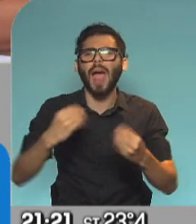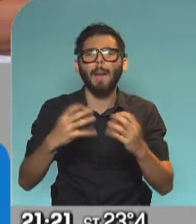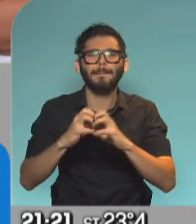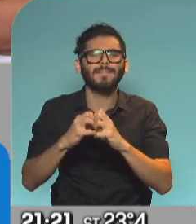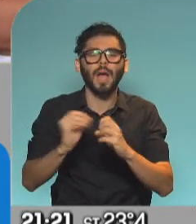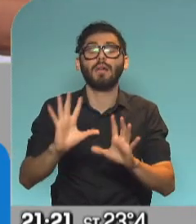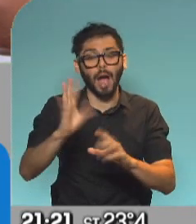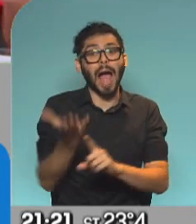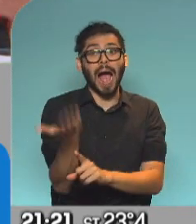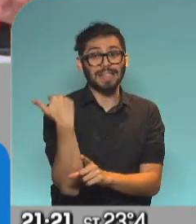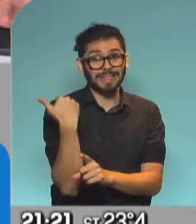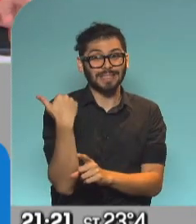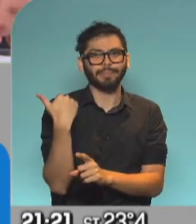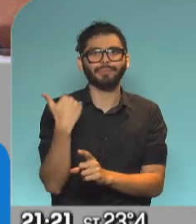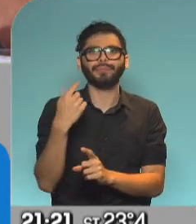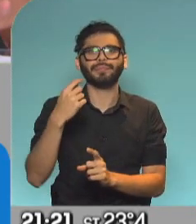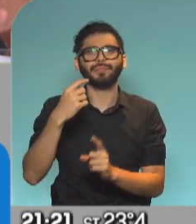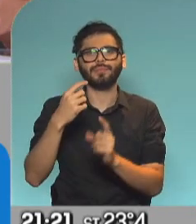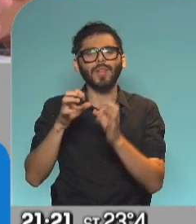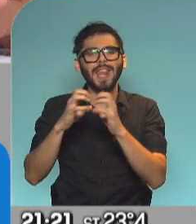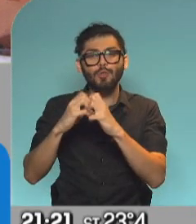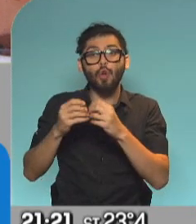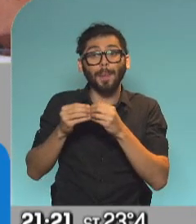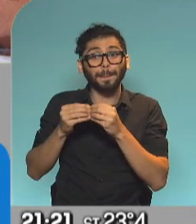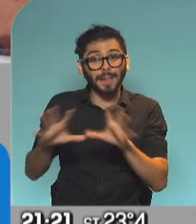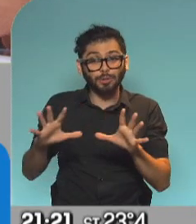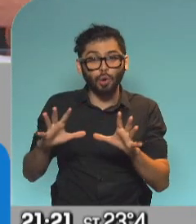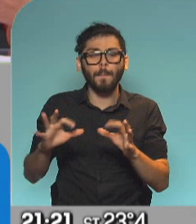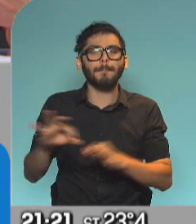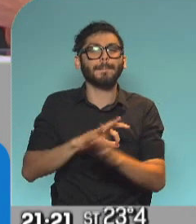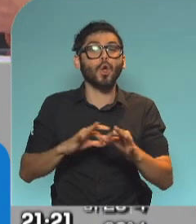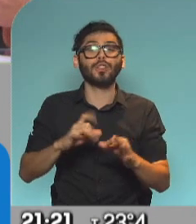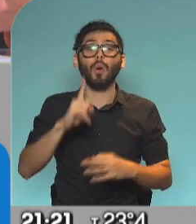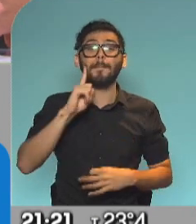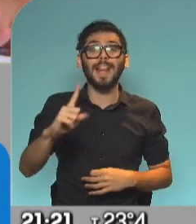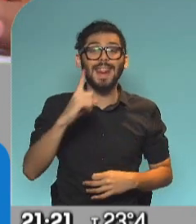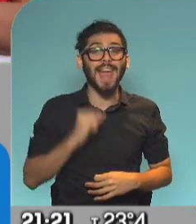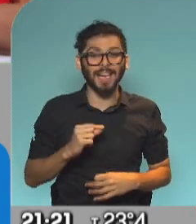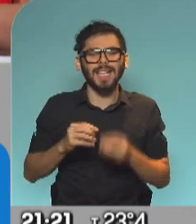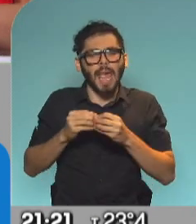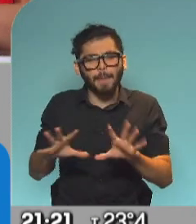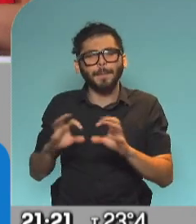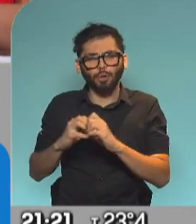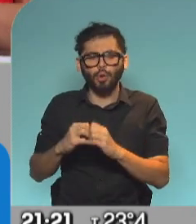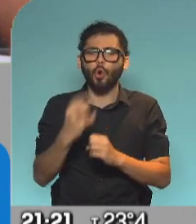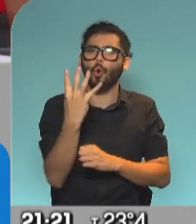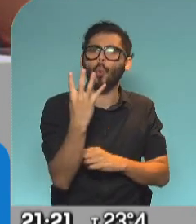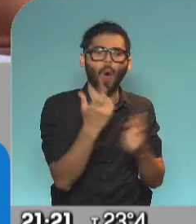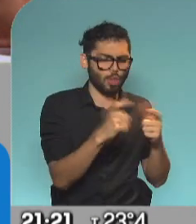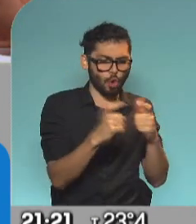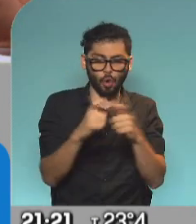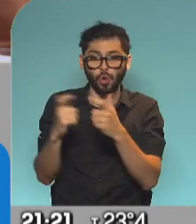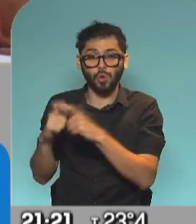Ayer sabemos que se abrió la discusión con el proyecto de los Mil Días, se abrió este debate en comisión. Cuatro comisiones,